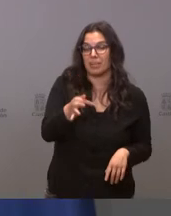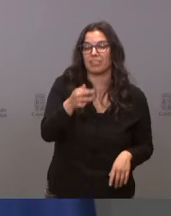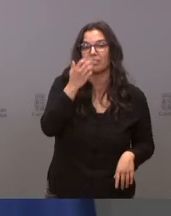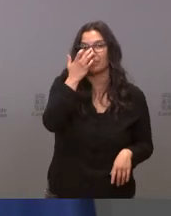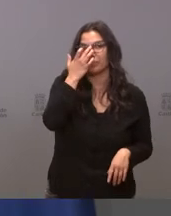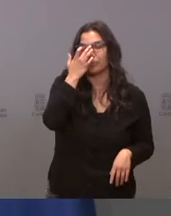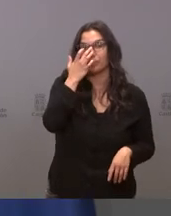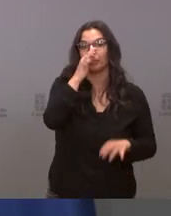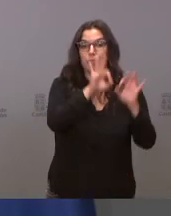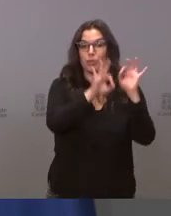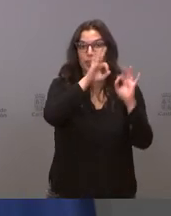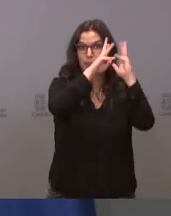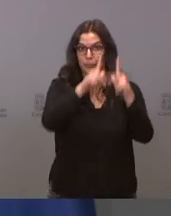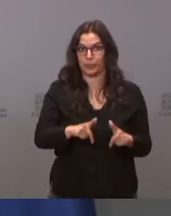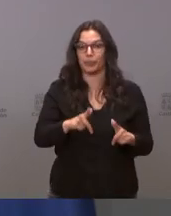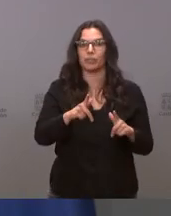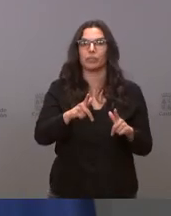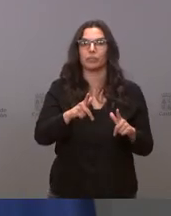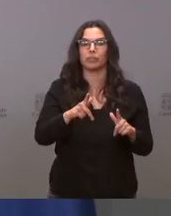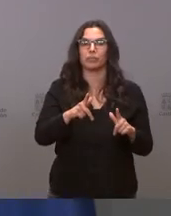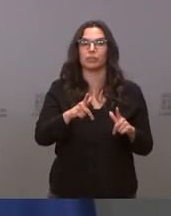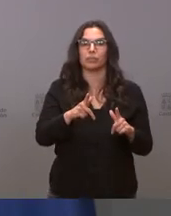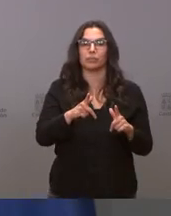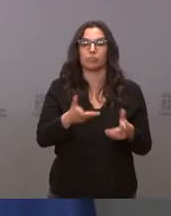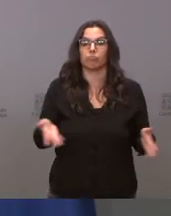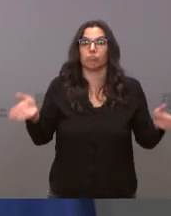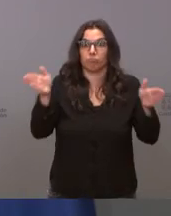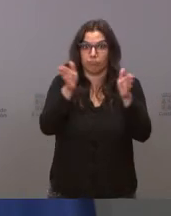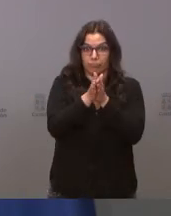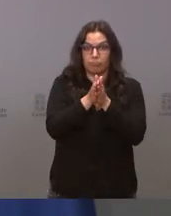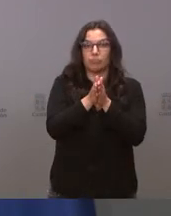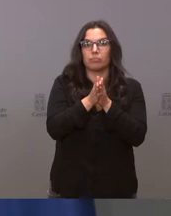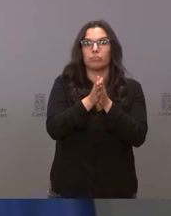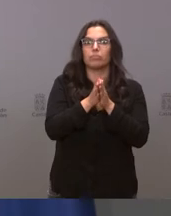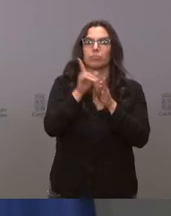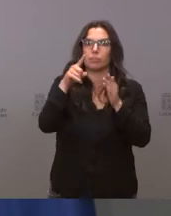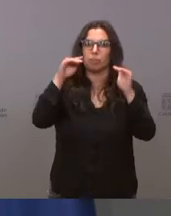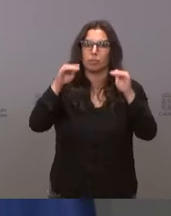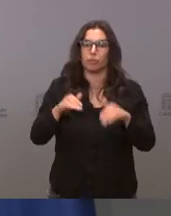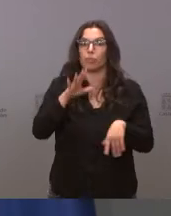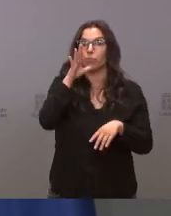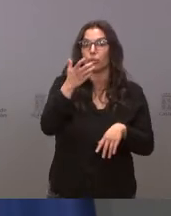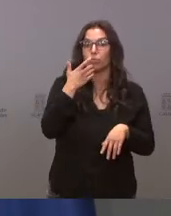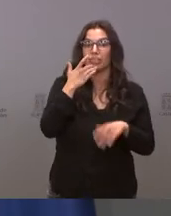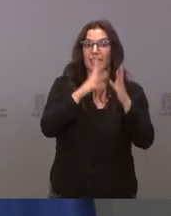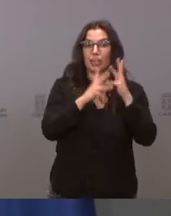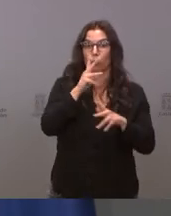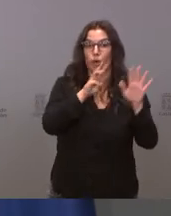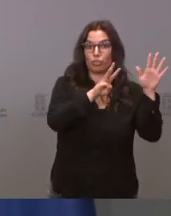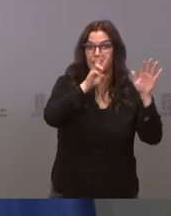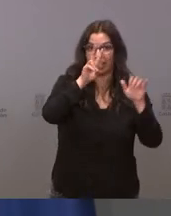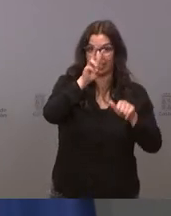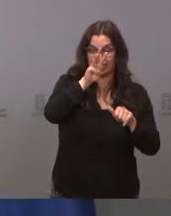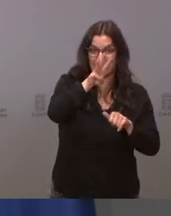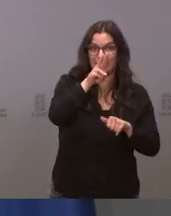la incidencia en conjunto no solo en la población mayor de 65 años también parece descender porque a 14 días es 83 y a 7